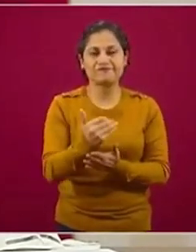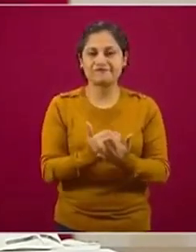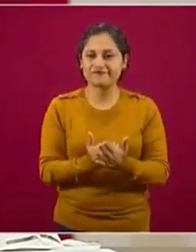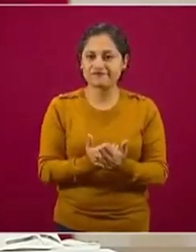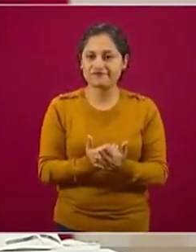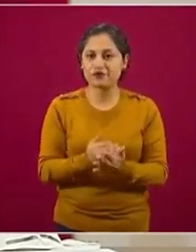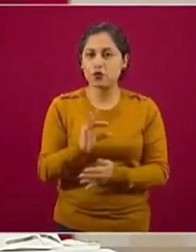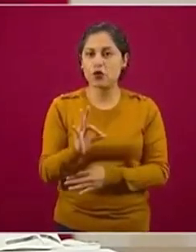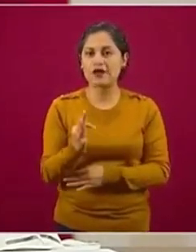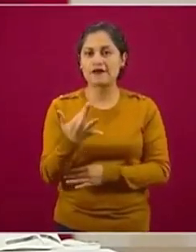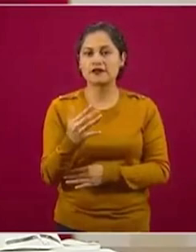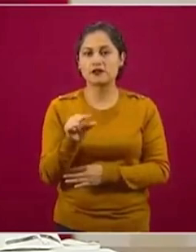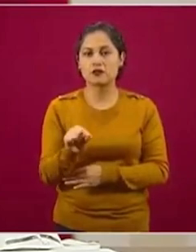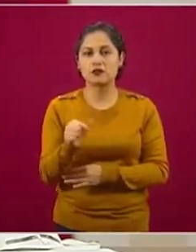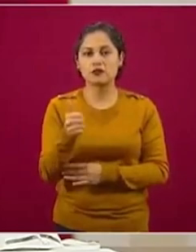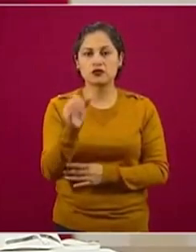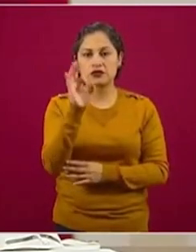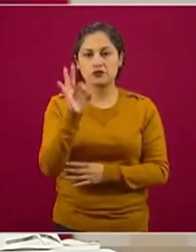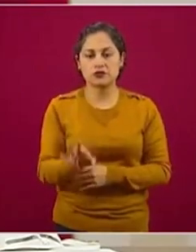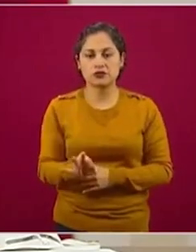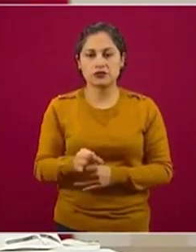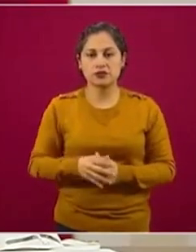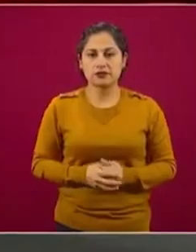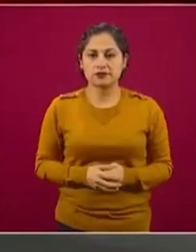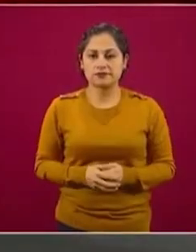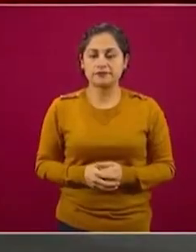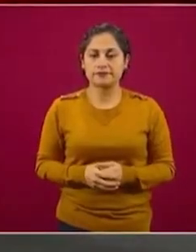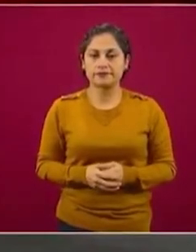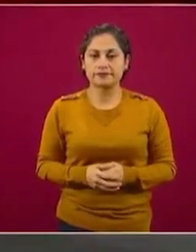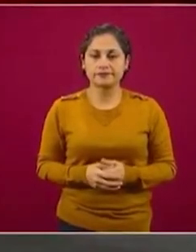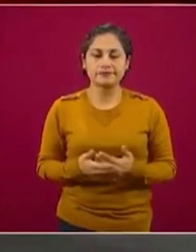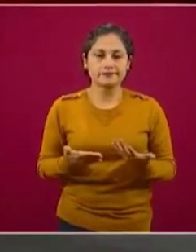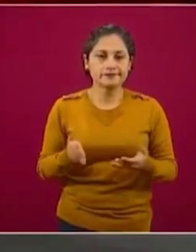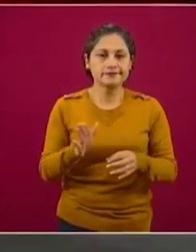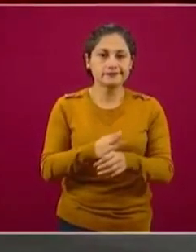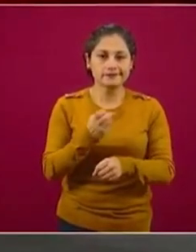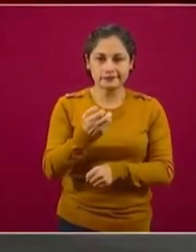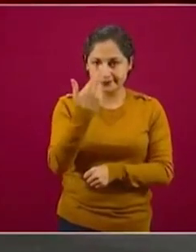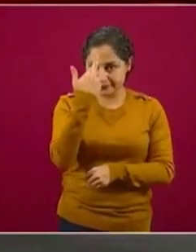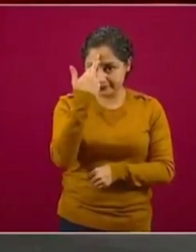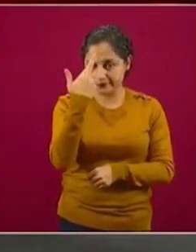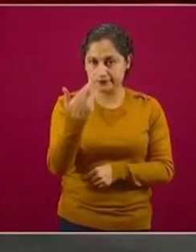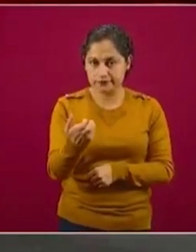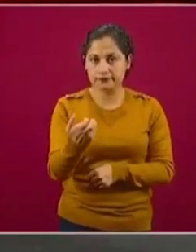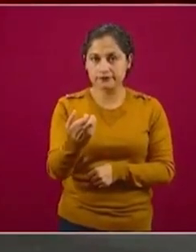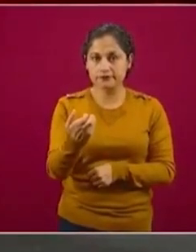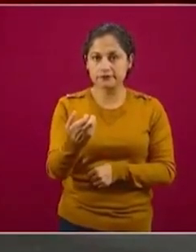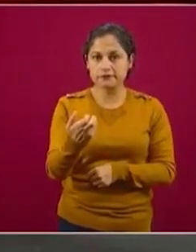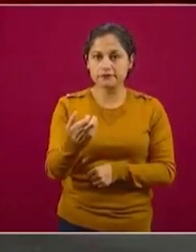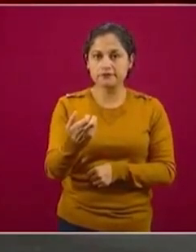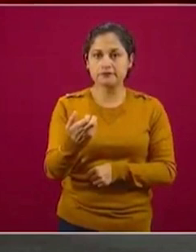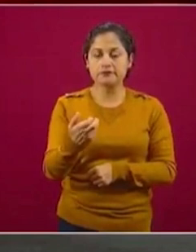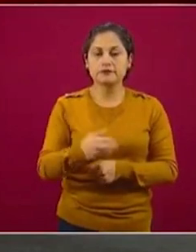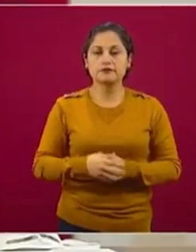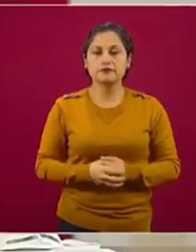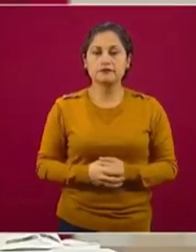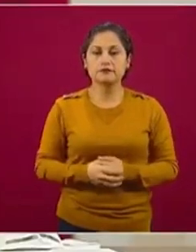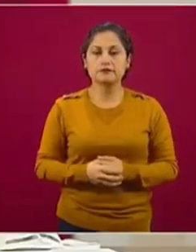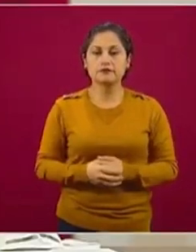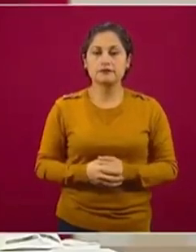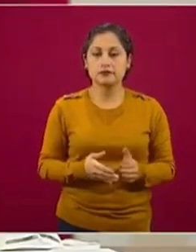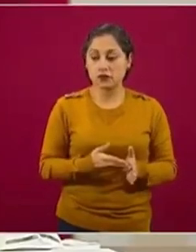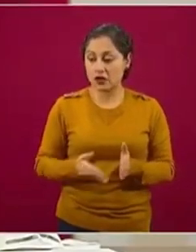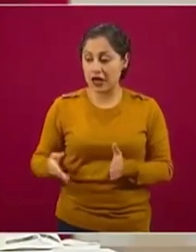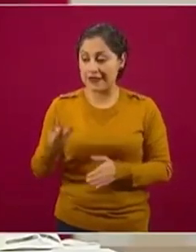45.6 por ciento. Desde luego que cuando se dé a conocer las cifras del segundo